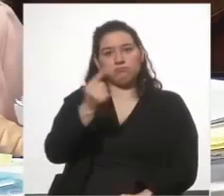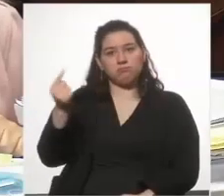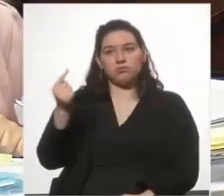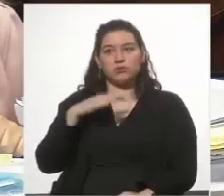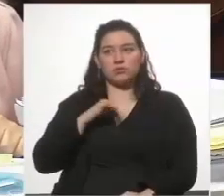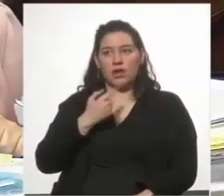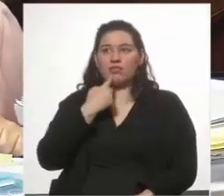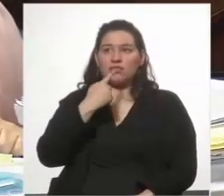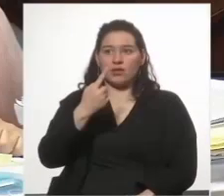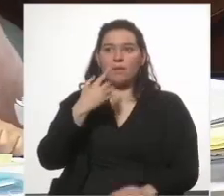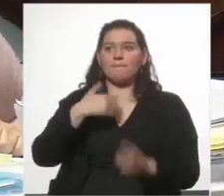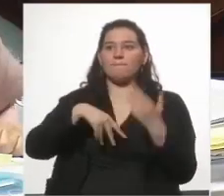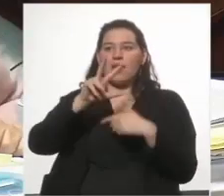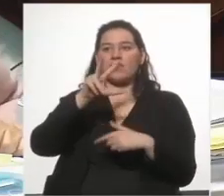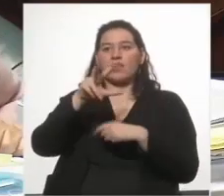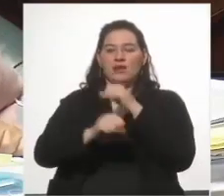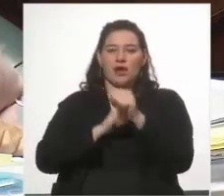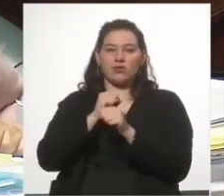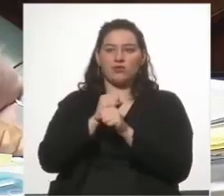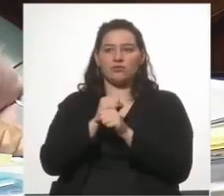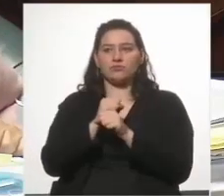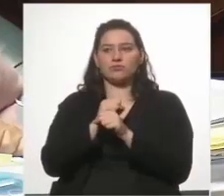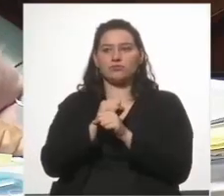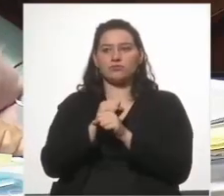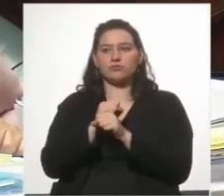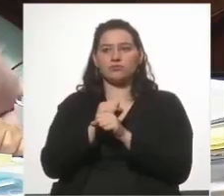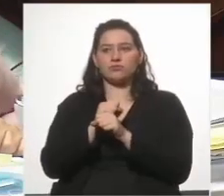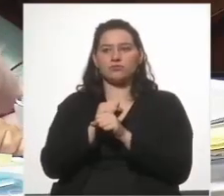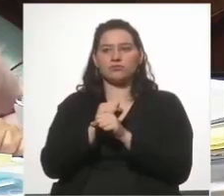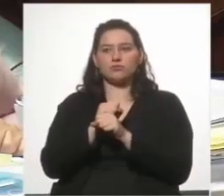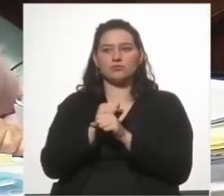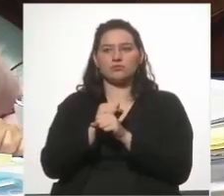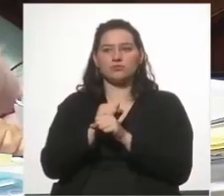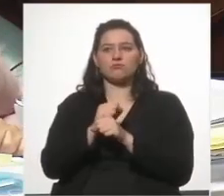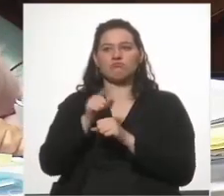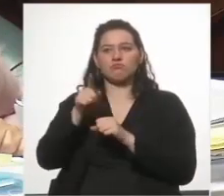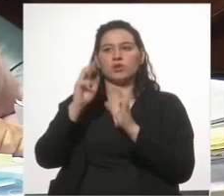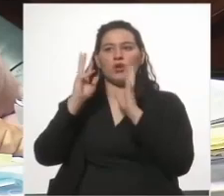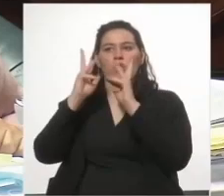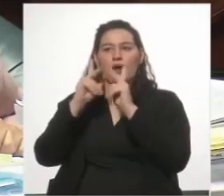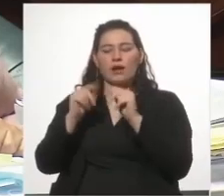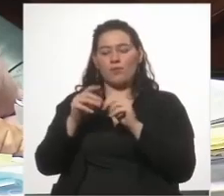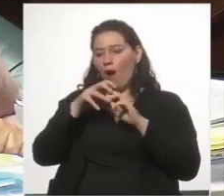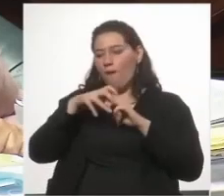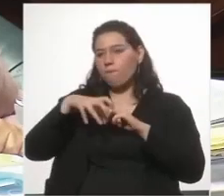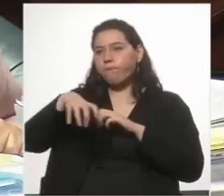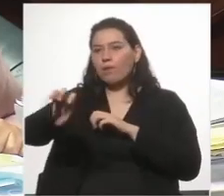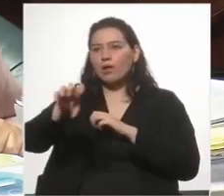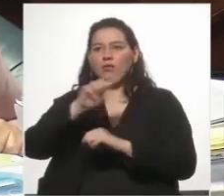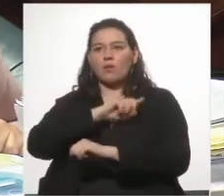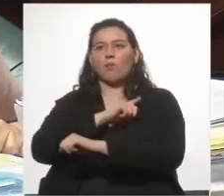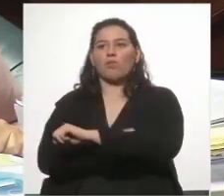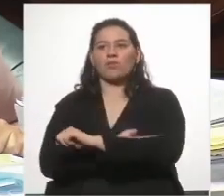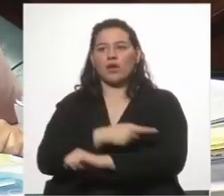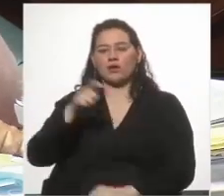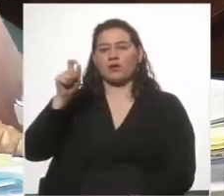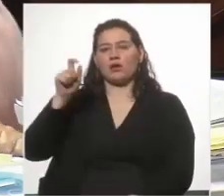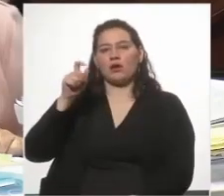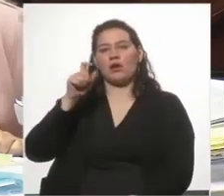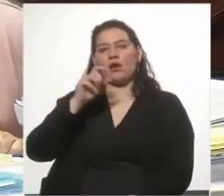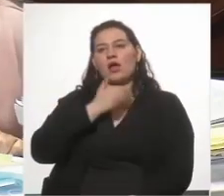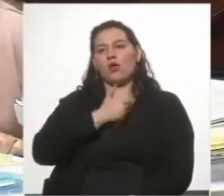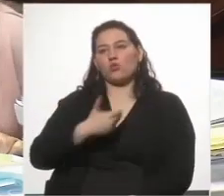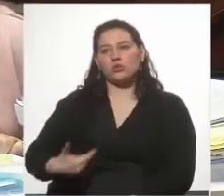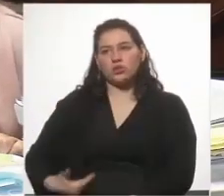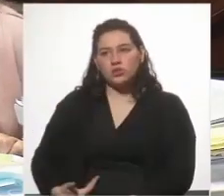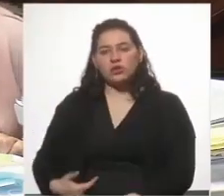pública hace más de tres años, es un organismo descentralizado del Poder Ejecutivo, a